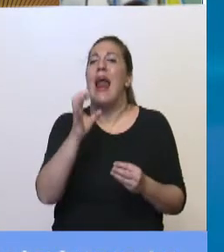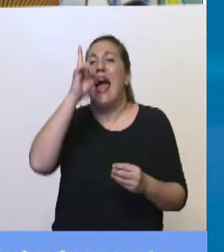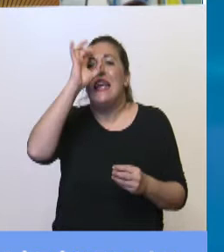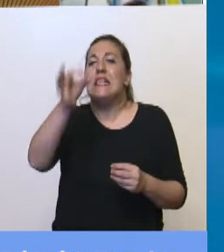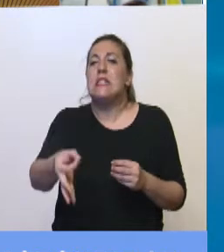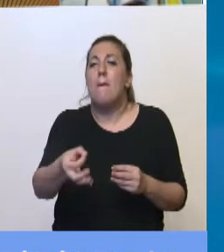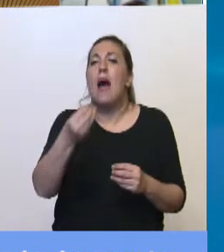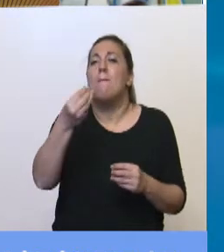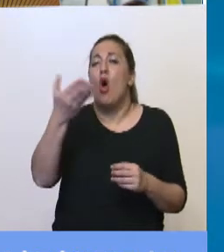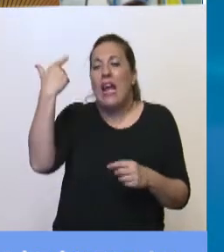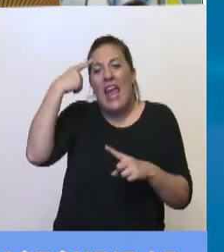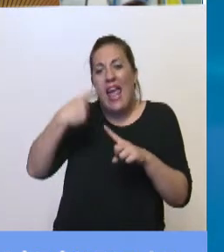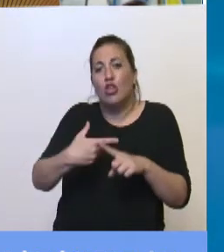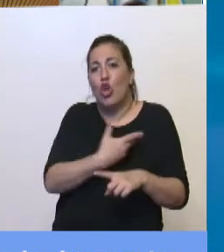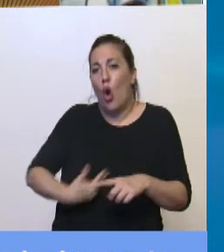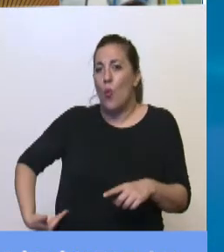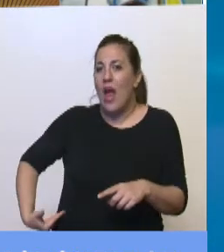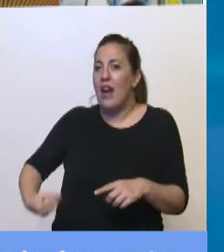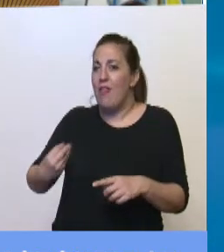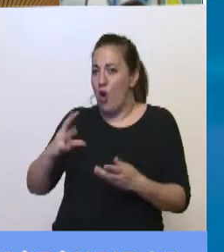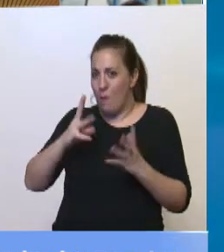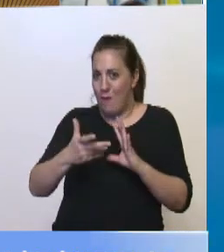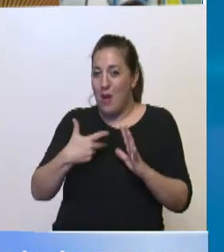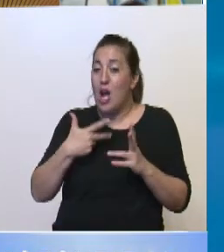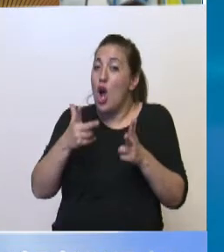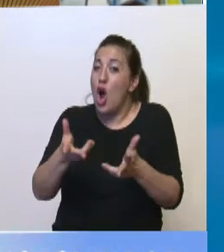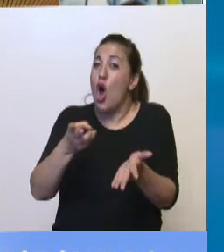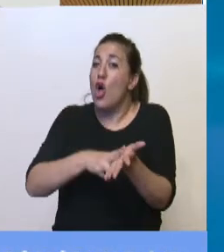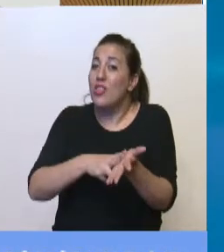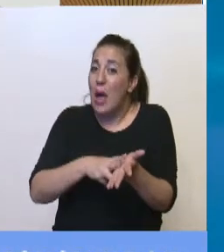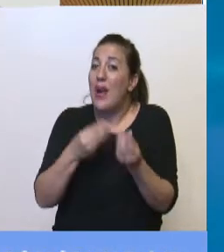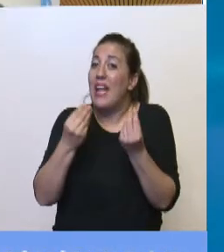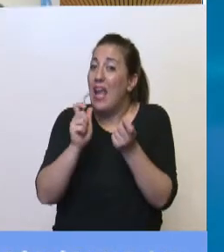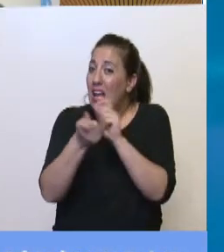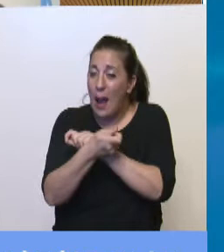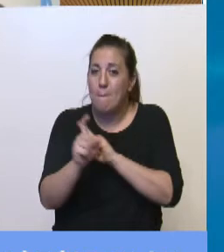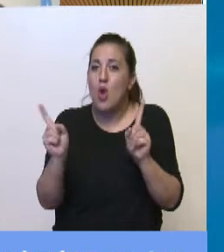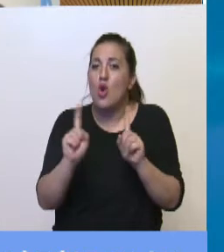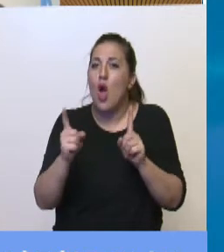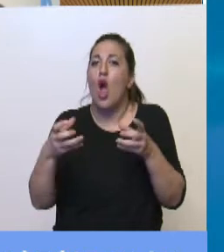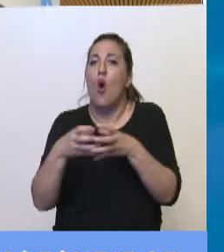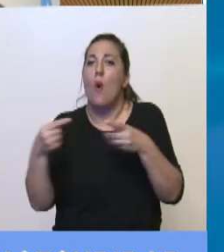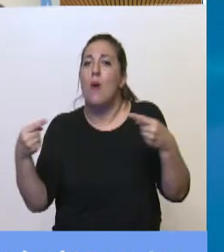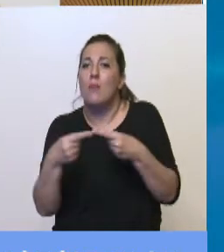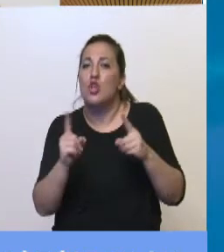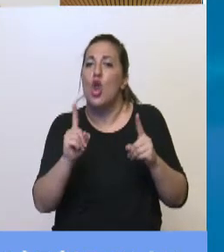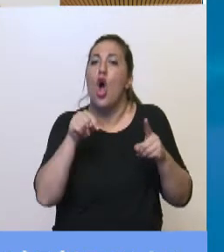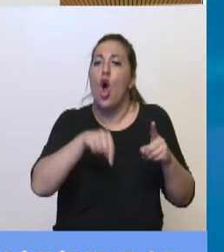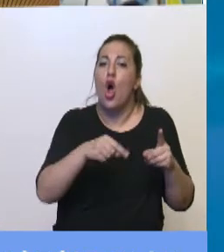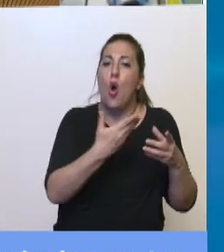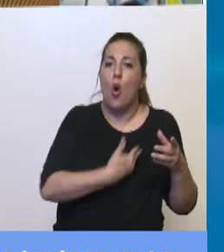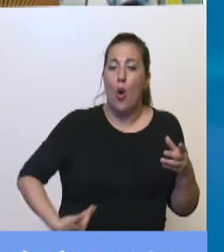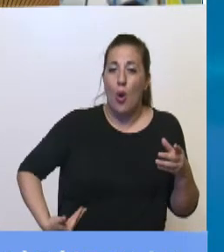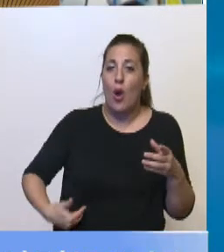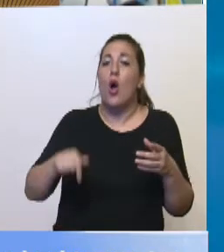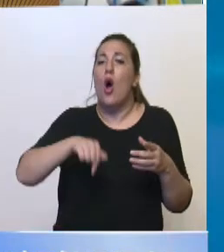teníamos en ese momento, porque en realidad, reitero, acá lo que cambió no es la posición, lo que cambió es el oficialismo. Hoy no tenemos un oficialismo